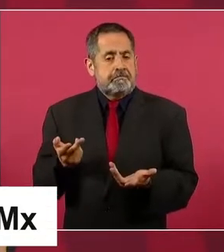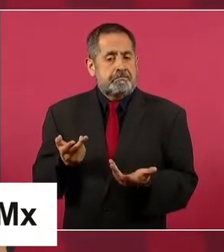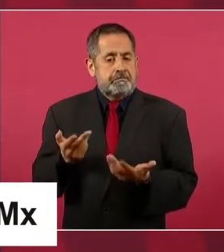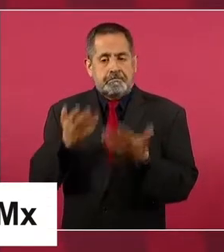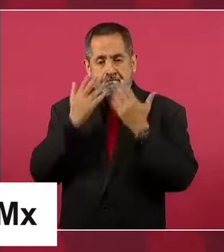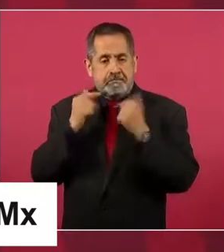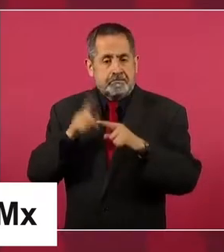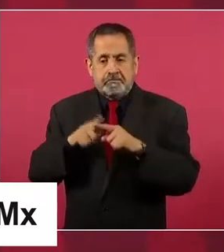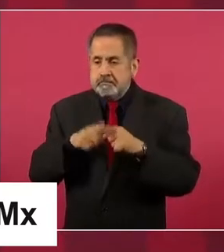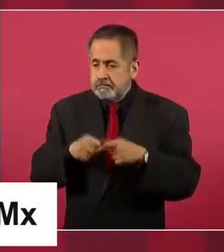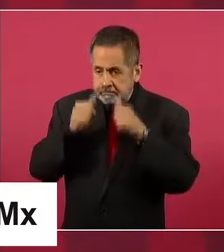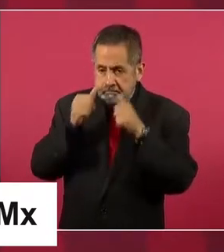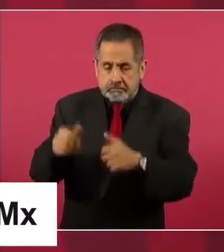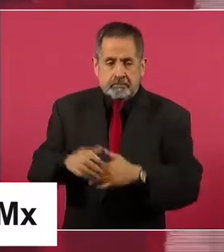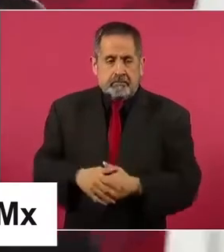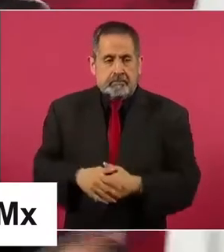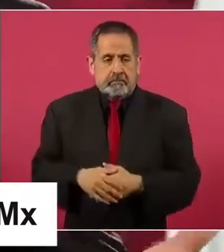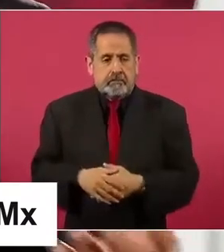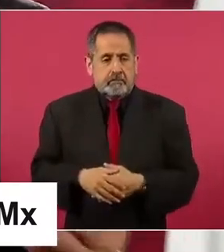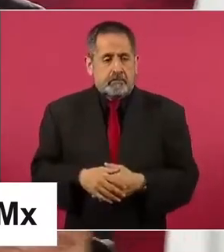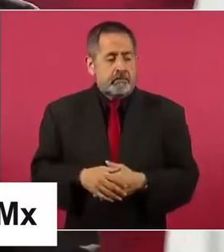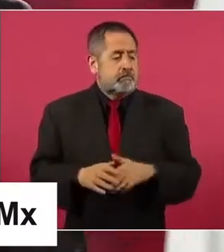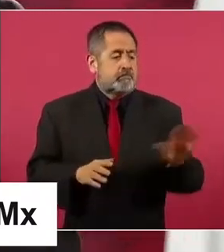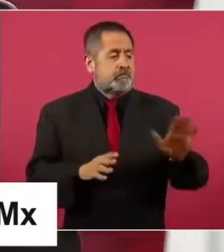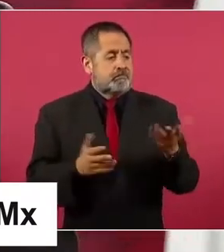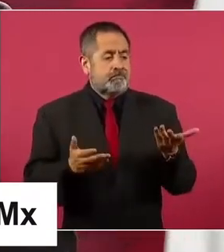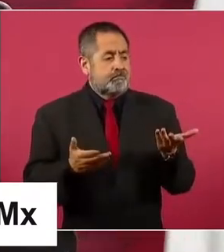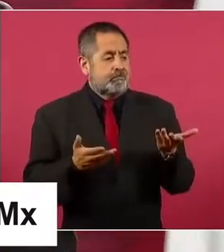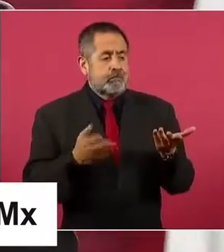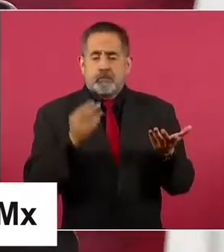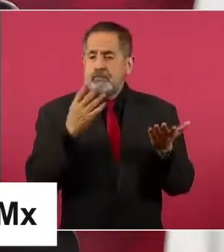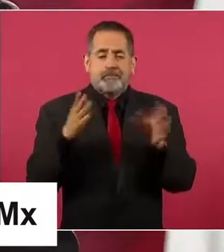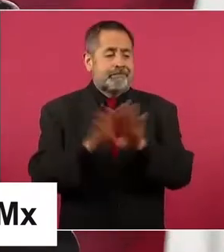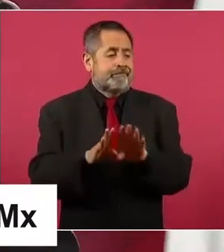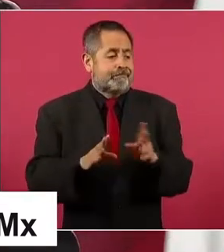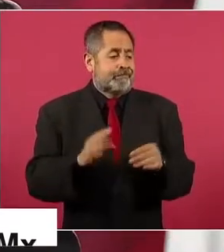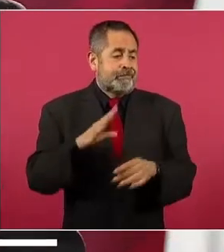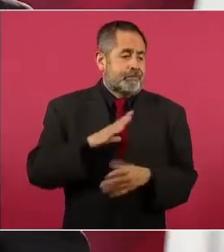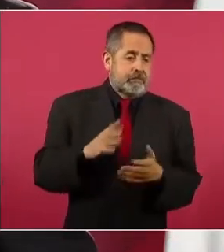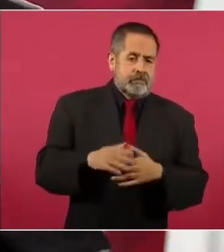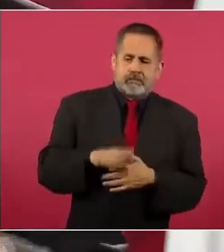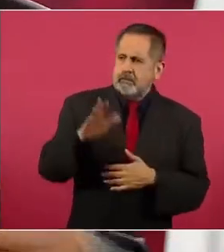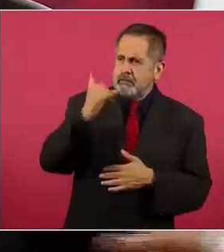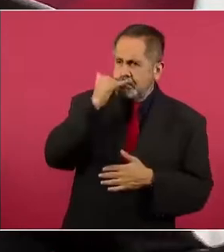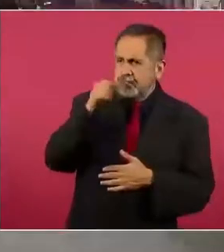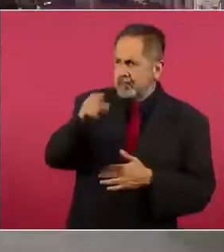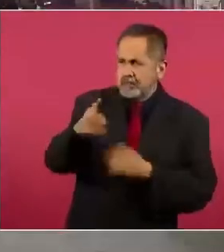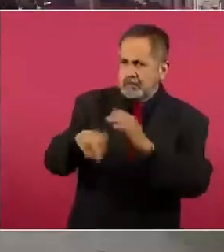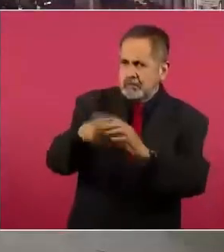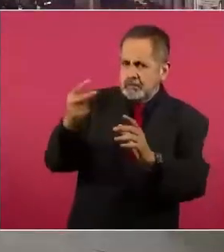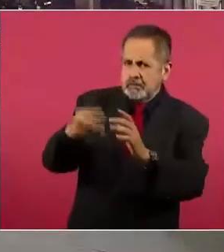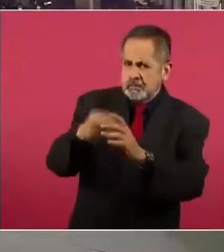Y llegaron y les dijeron, no hay servicio, pero ¿cómo si